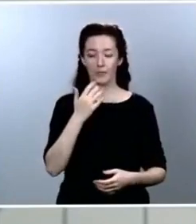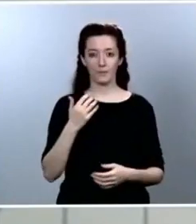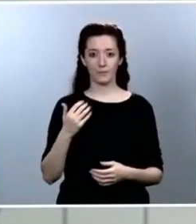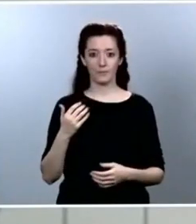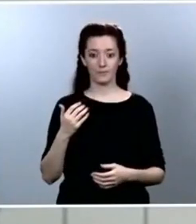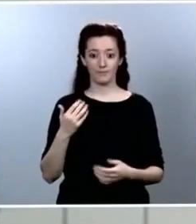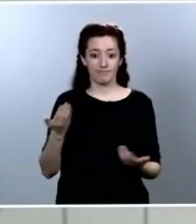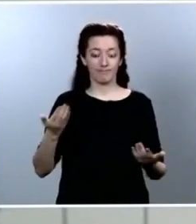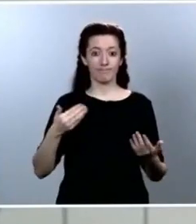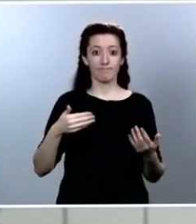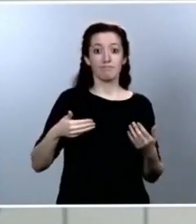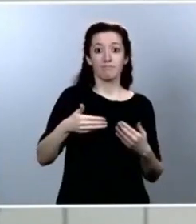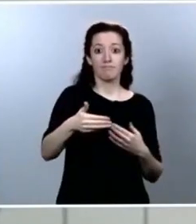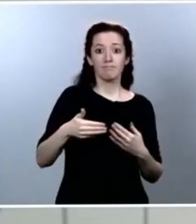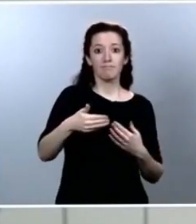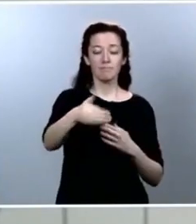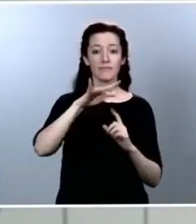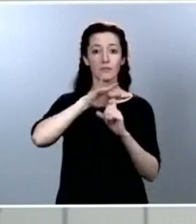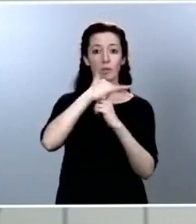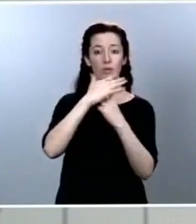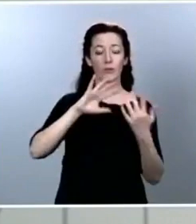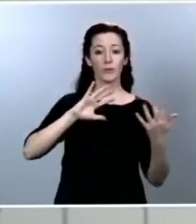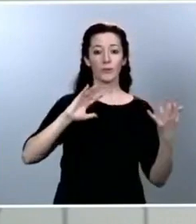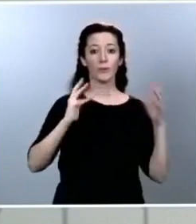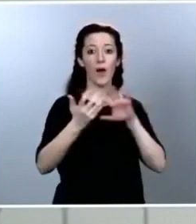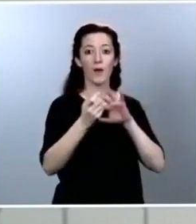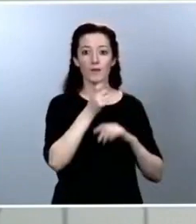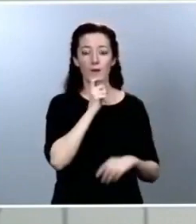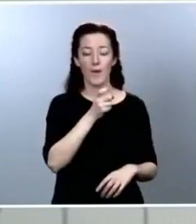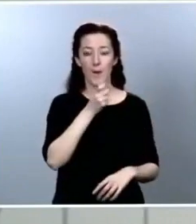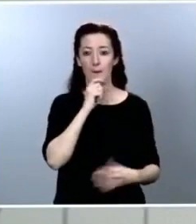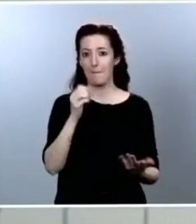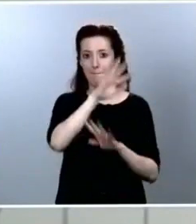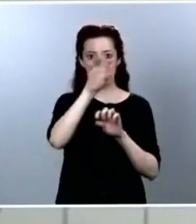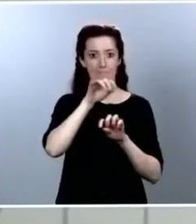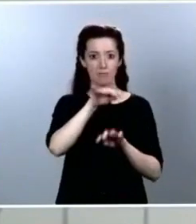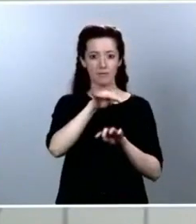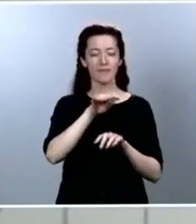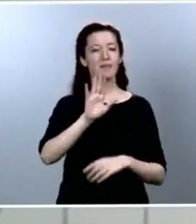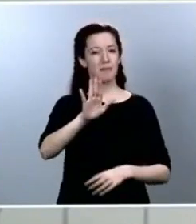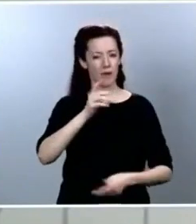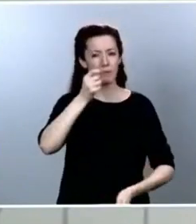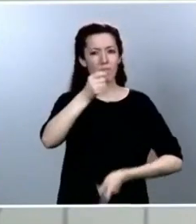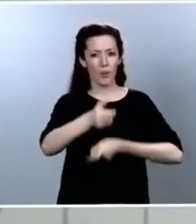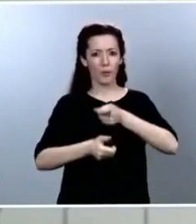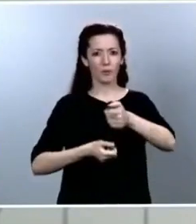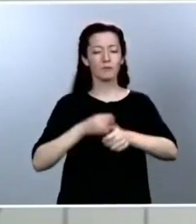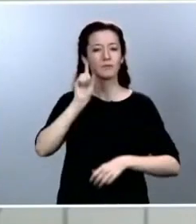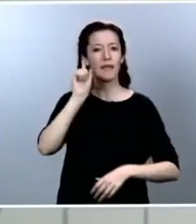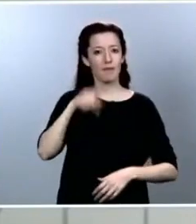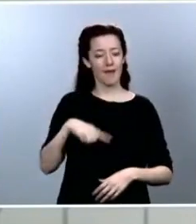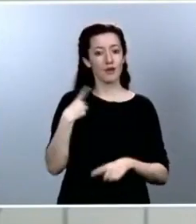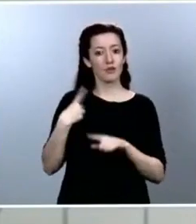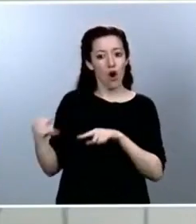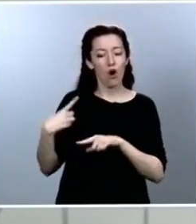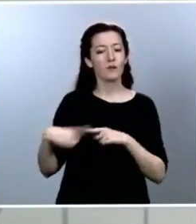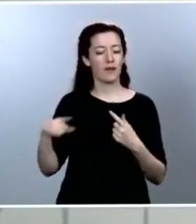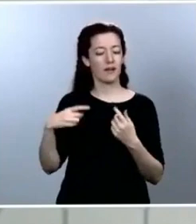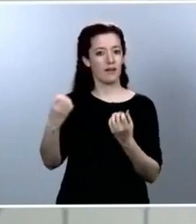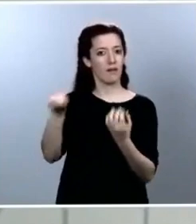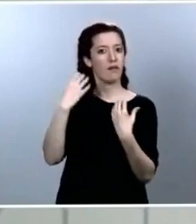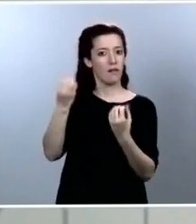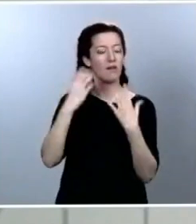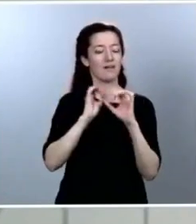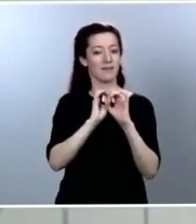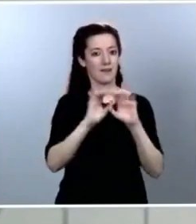irán variando en función del avance. También ha apuntado que la nueva etapa será asimétrica en función de la incidencia del virus en cada territorio